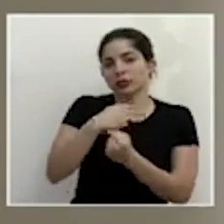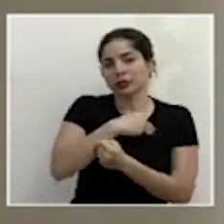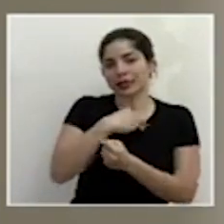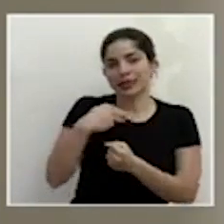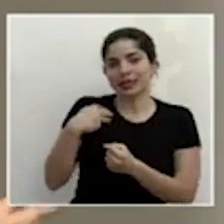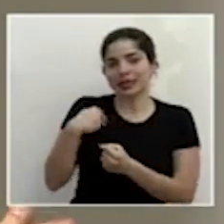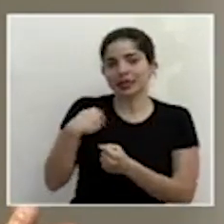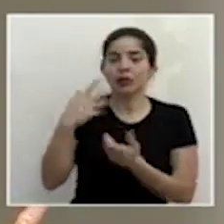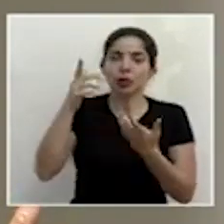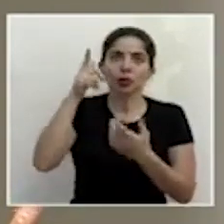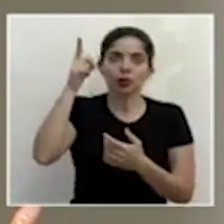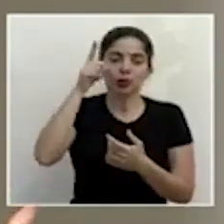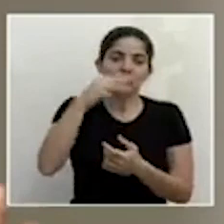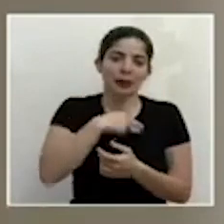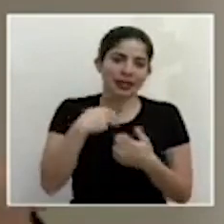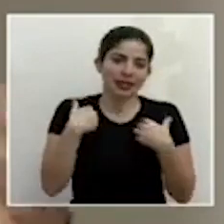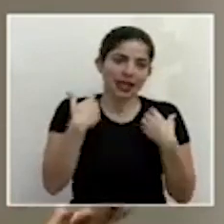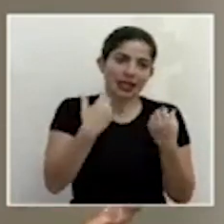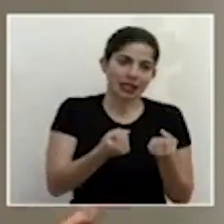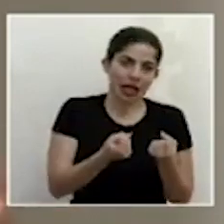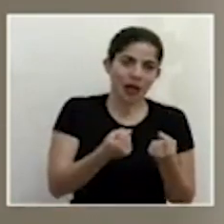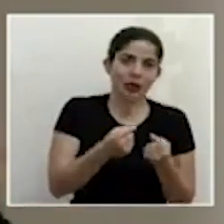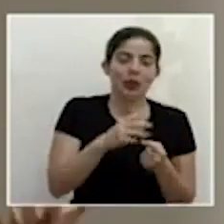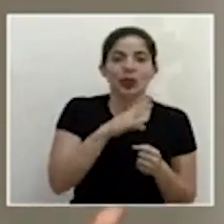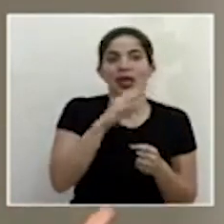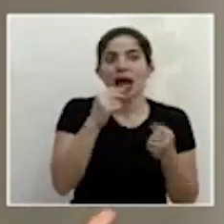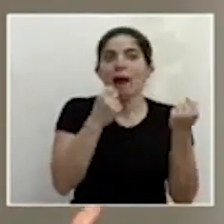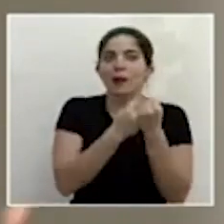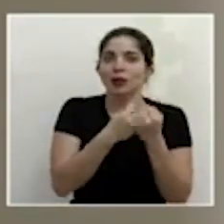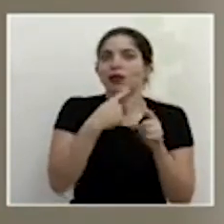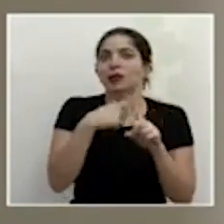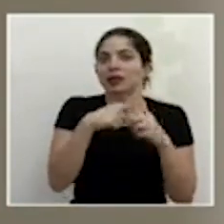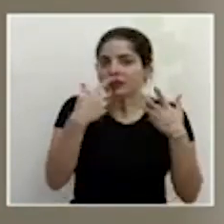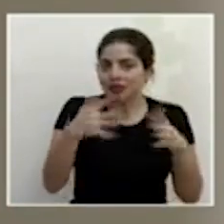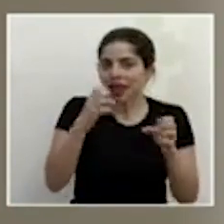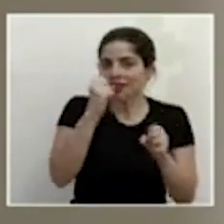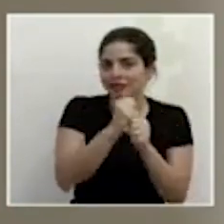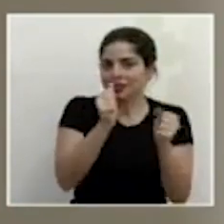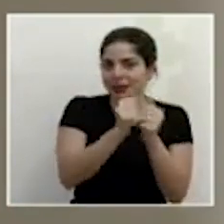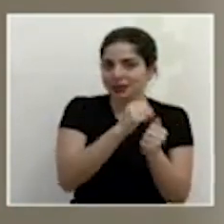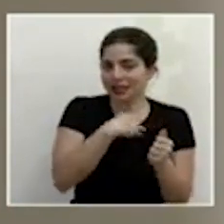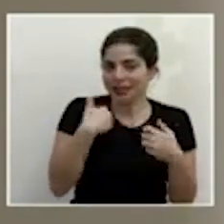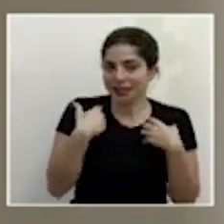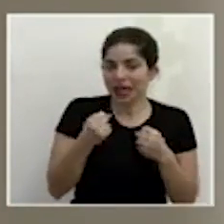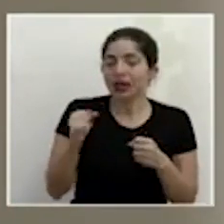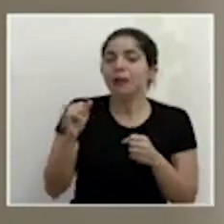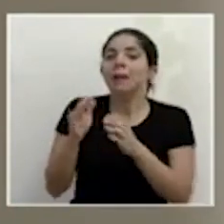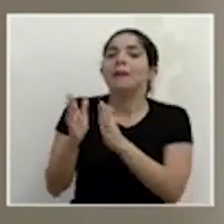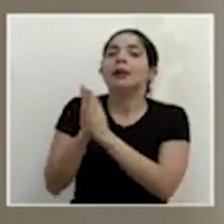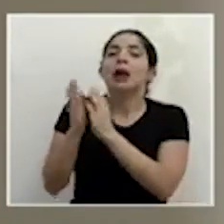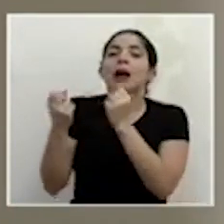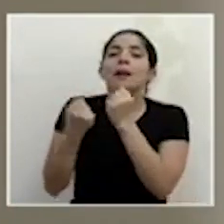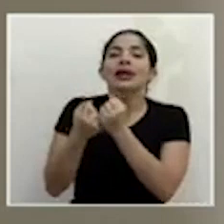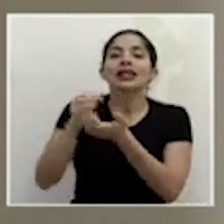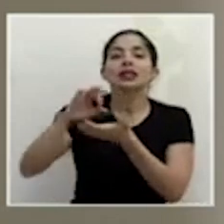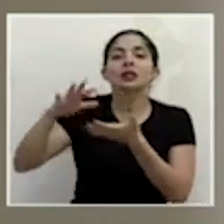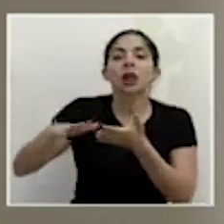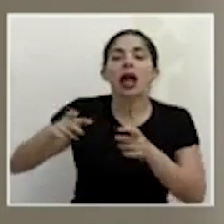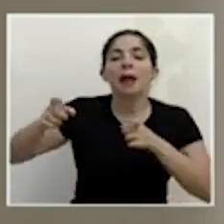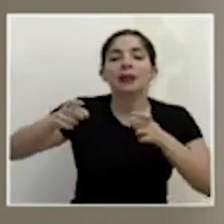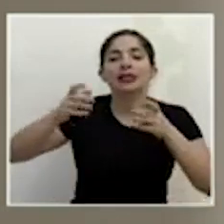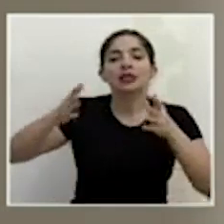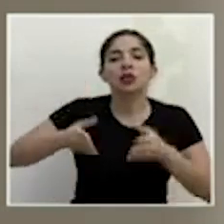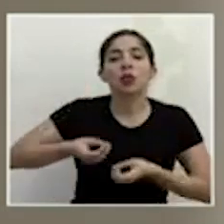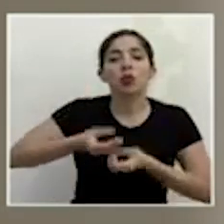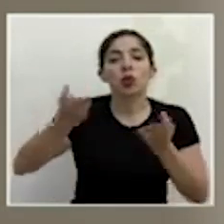de por supuesto el ministerio de salud y más que el apoyo hemos trabajado con el ministerio de salud recurrimos al apoyo de la escuela de administración